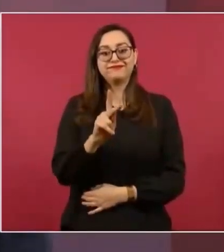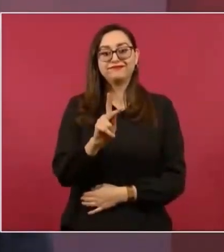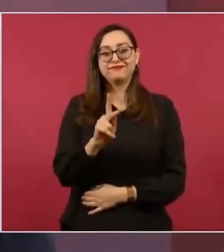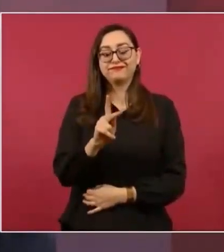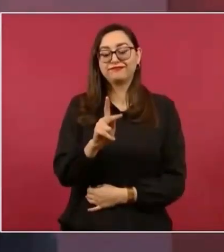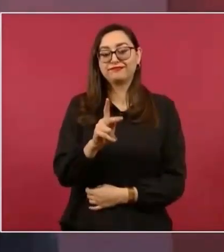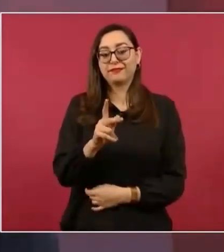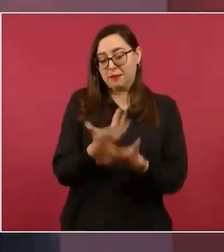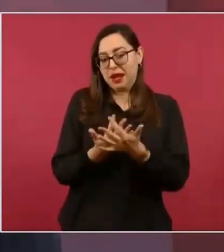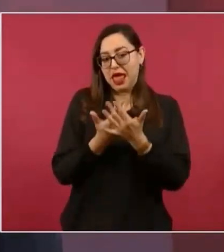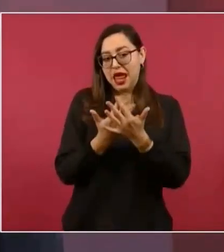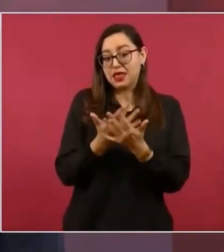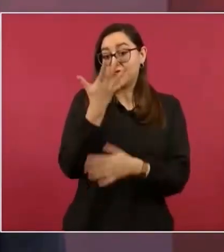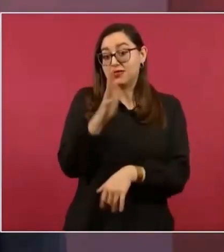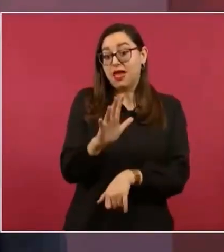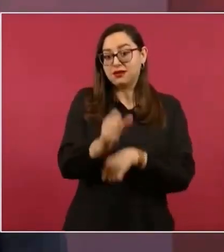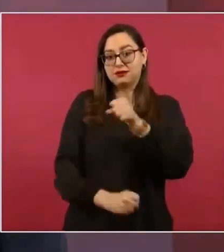años.